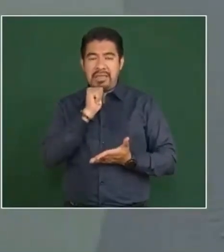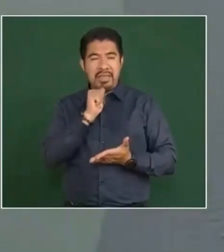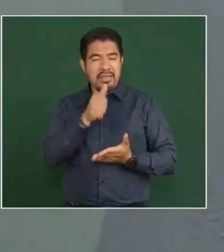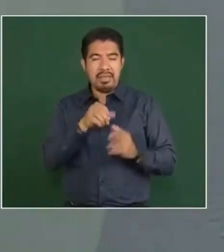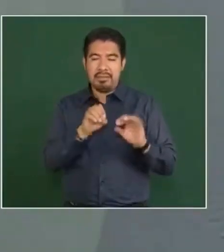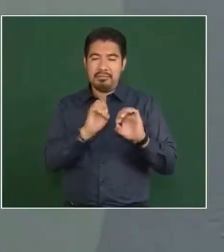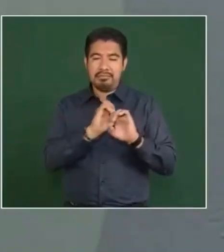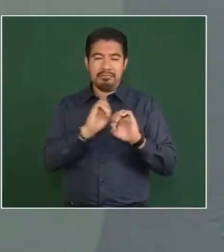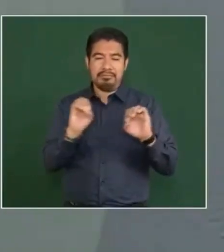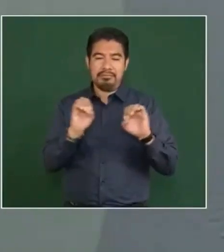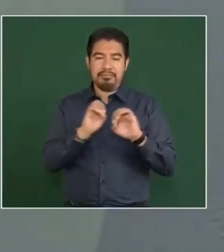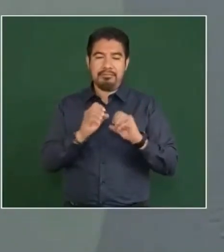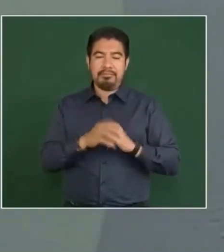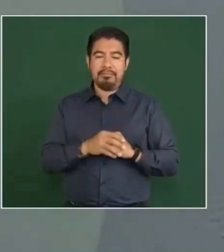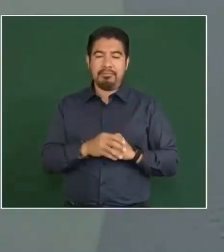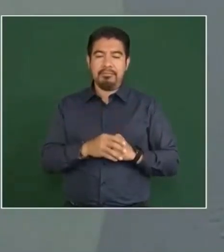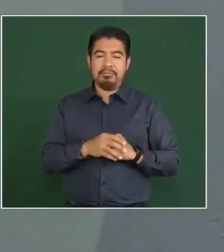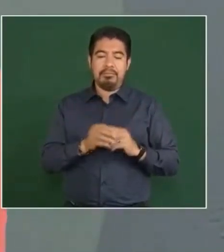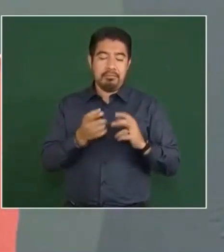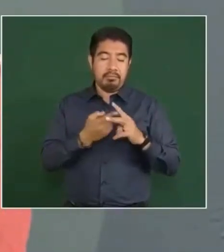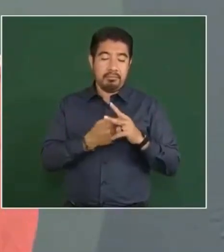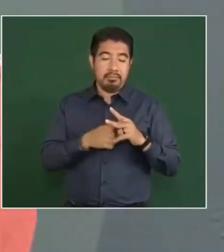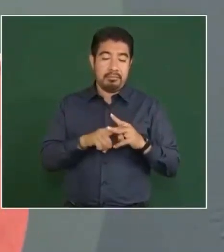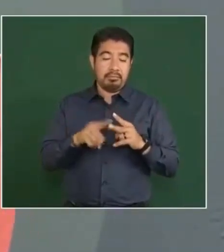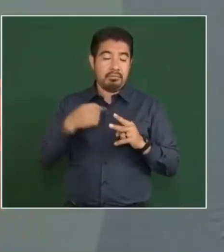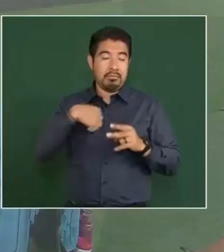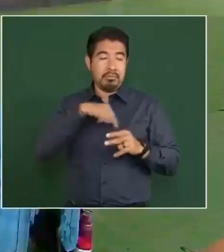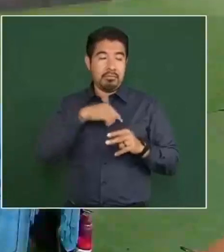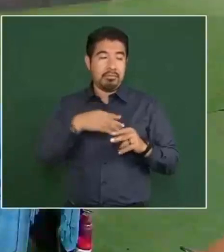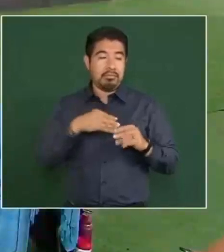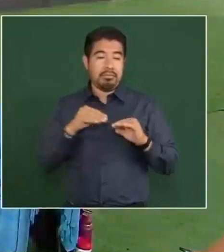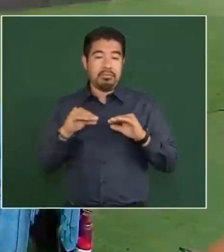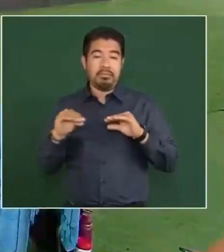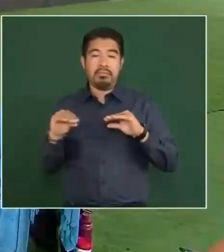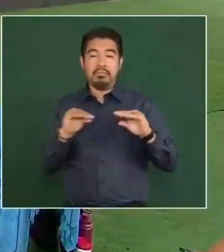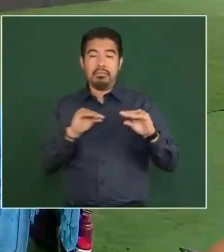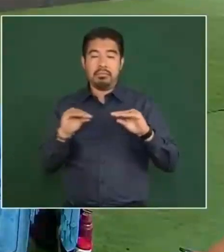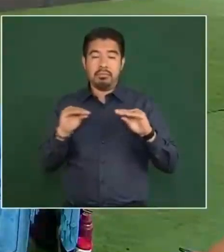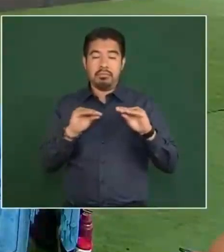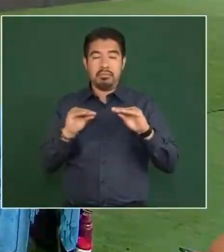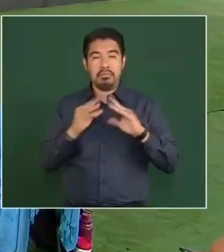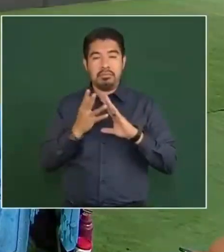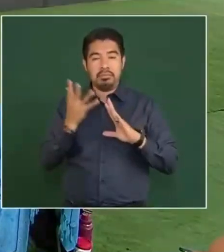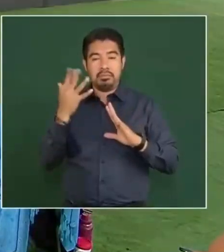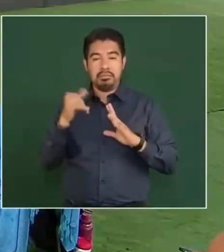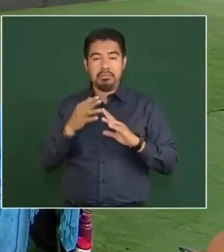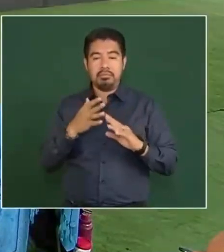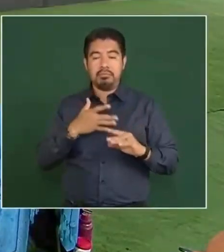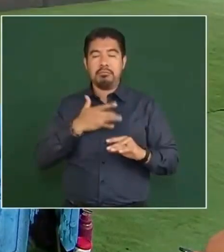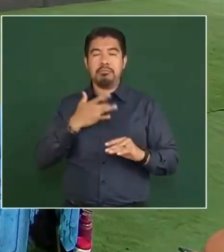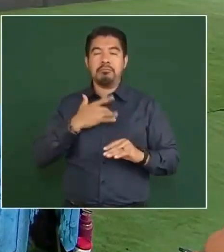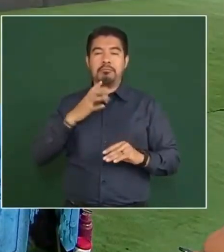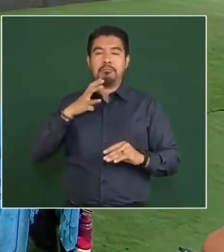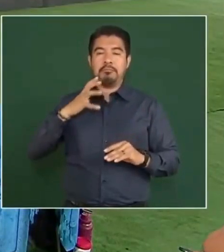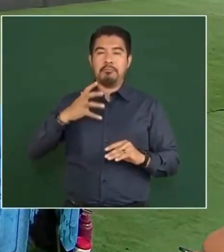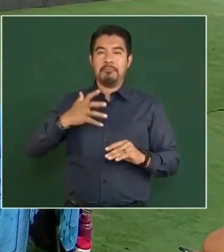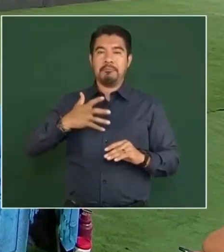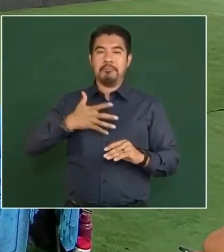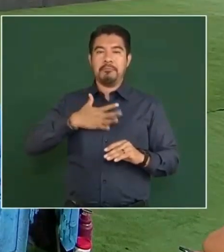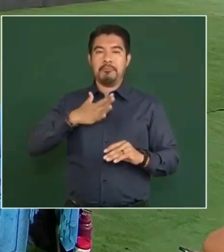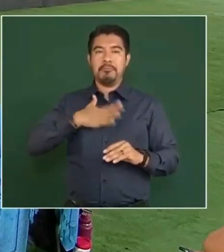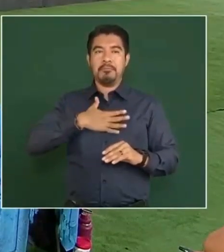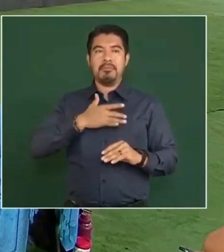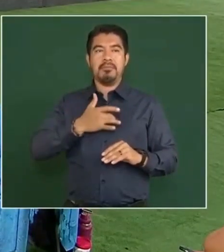que cuando inició el movimiento nuestro, pues con mucho orgullo, lo digo,